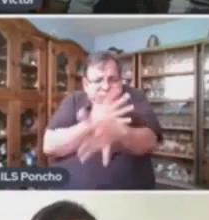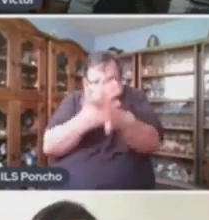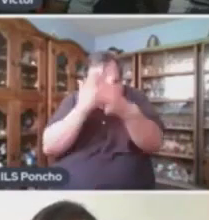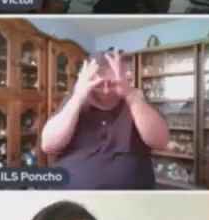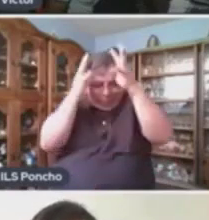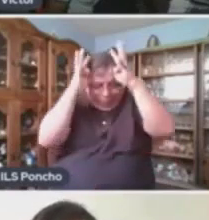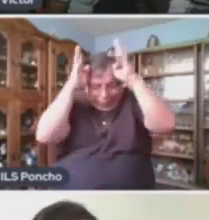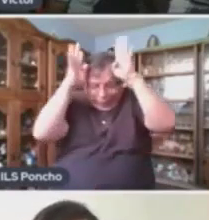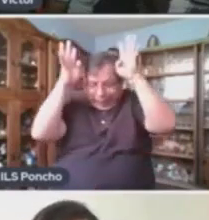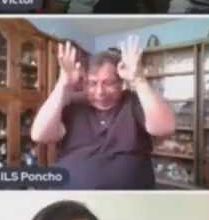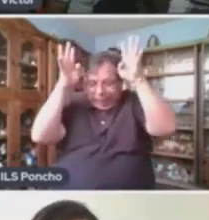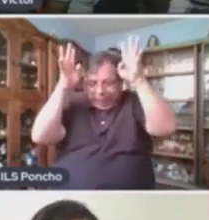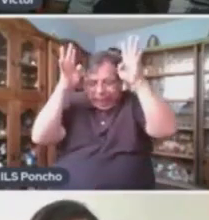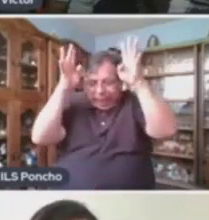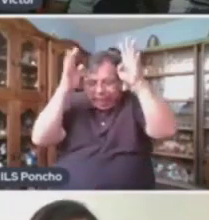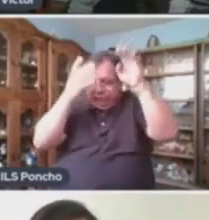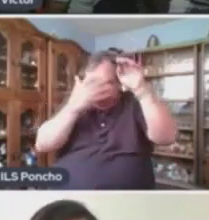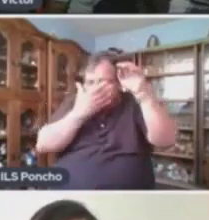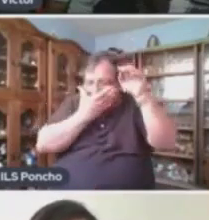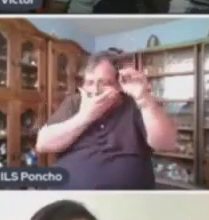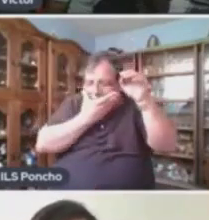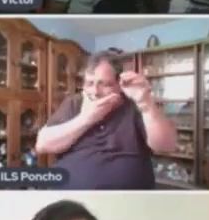Jordán Levantó